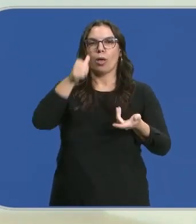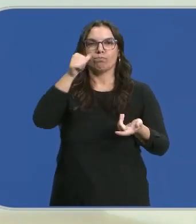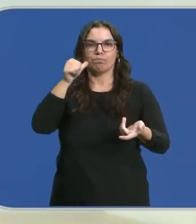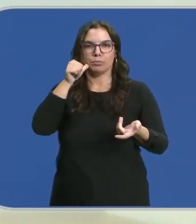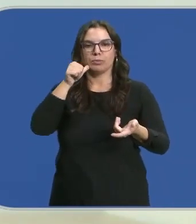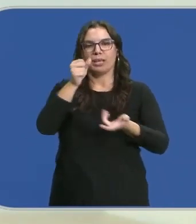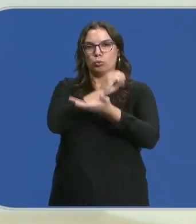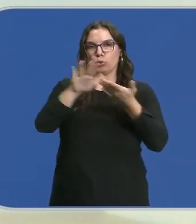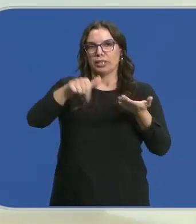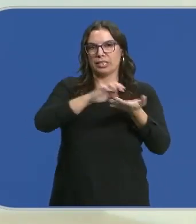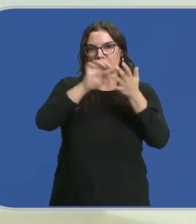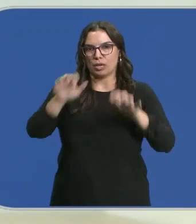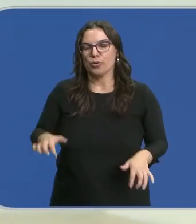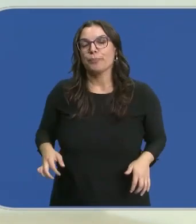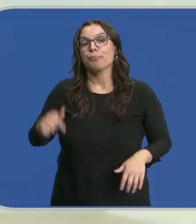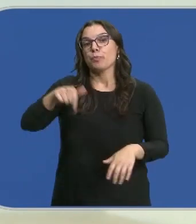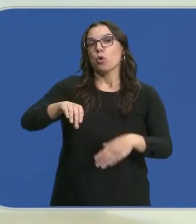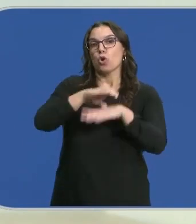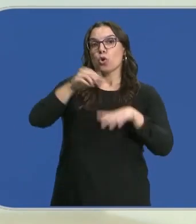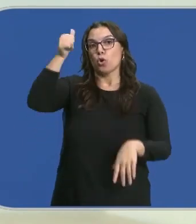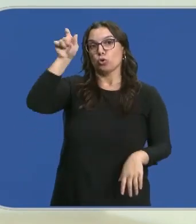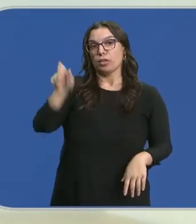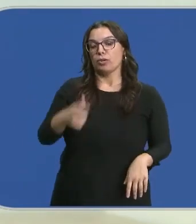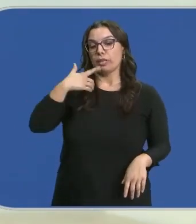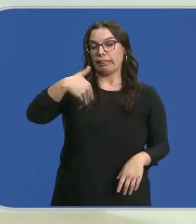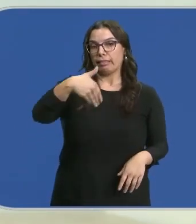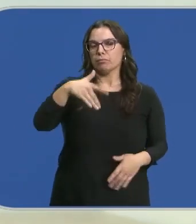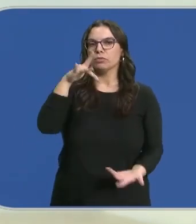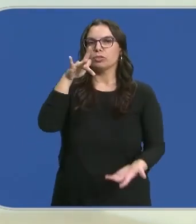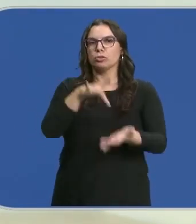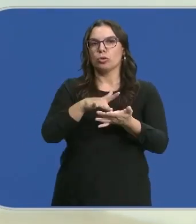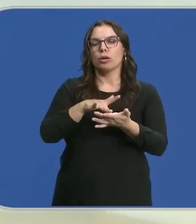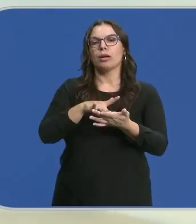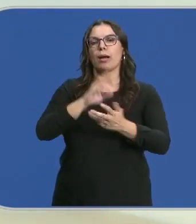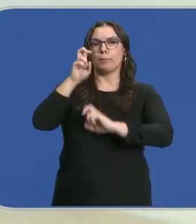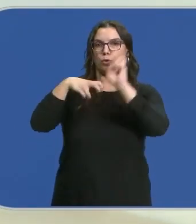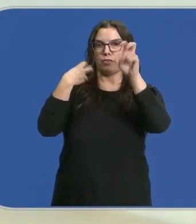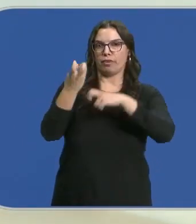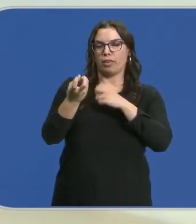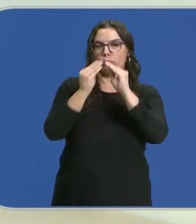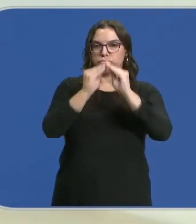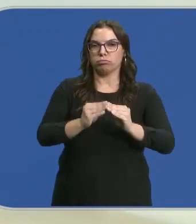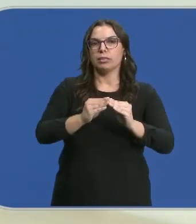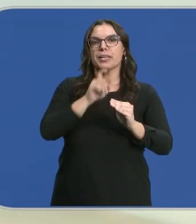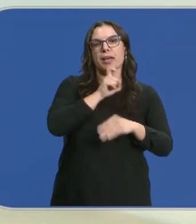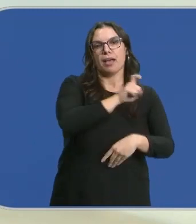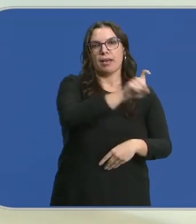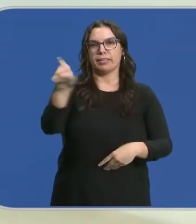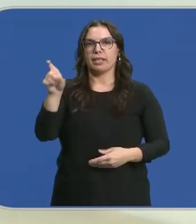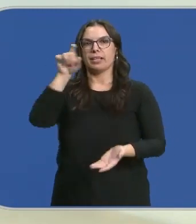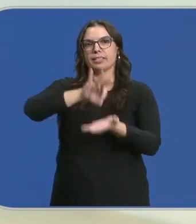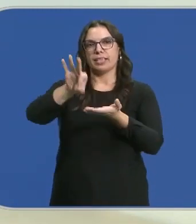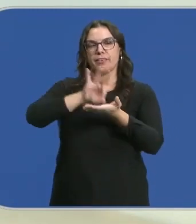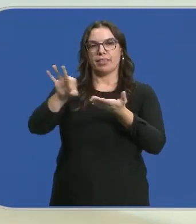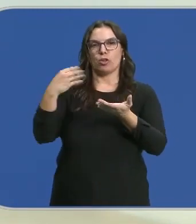en Castilla y León. El consejero ha explicado hoy que próximamente realizarán la modificación y comunicarán la instrucción a